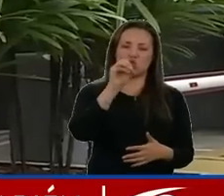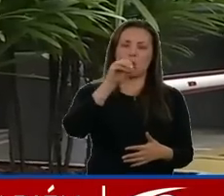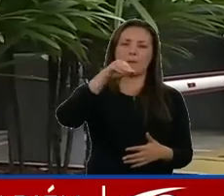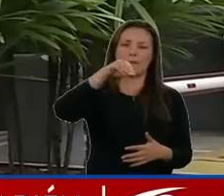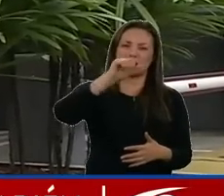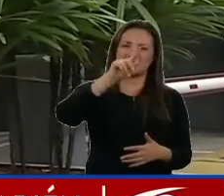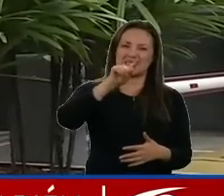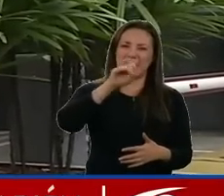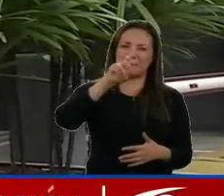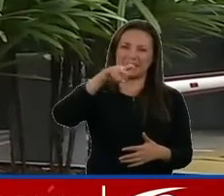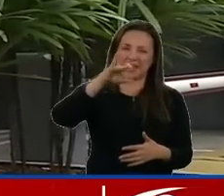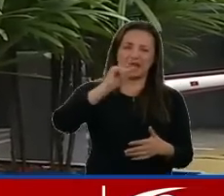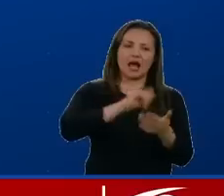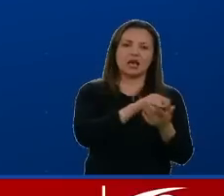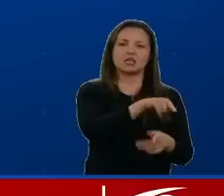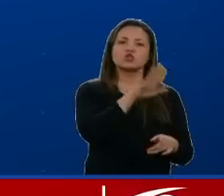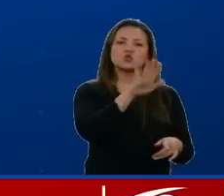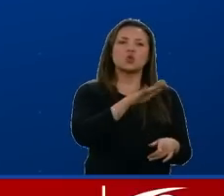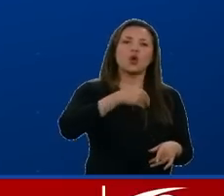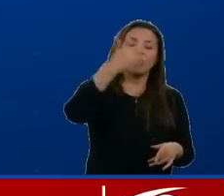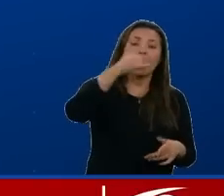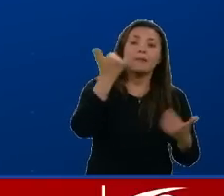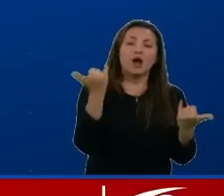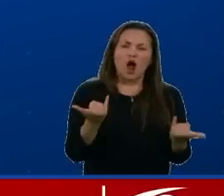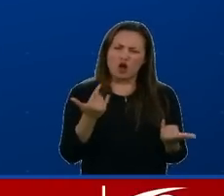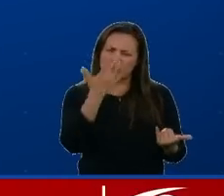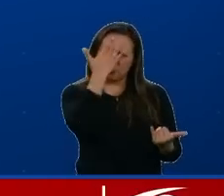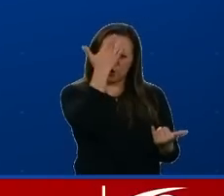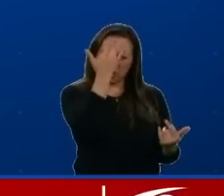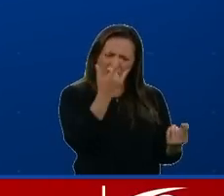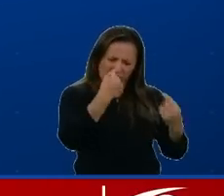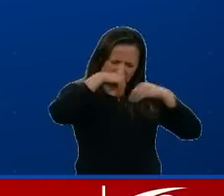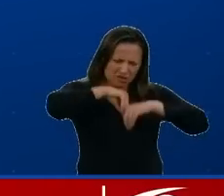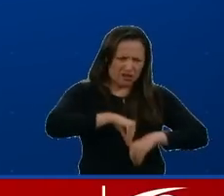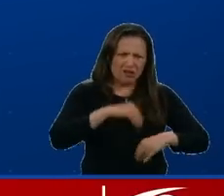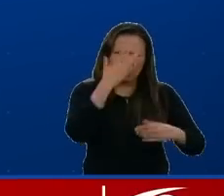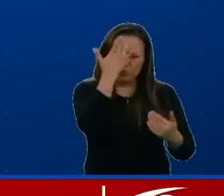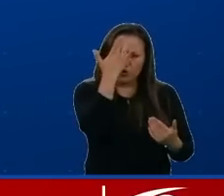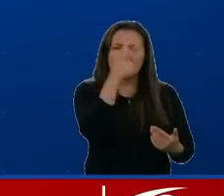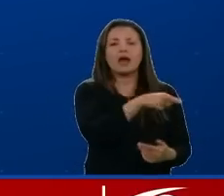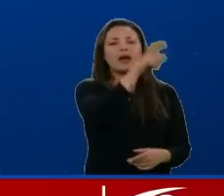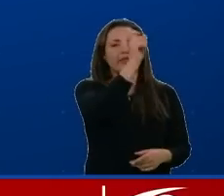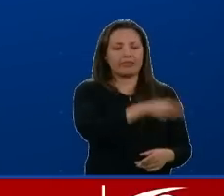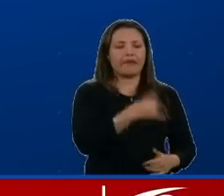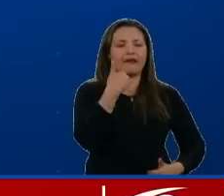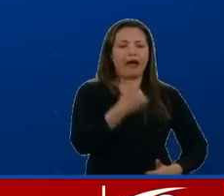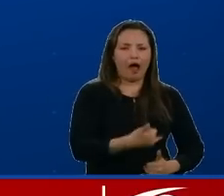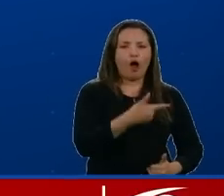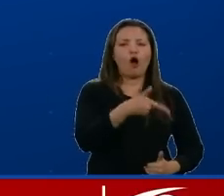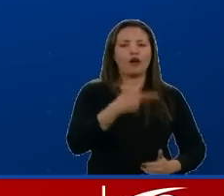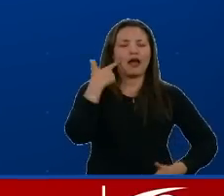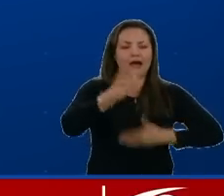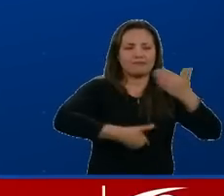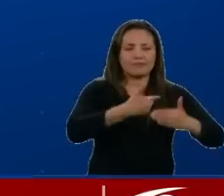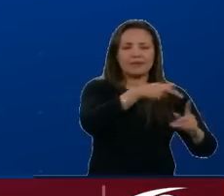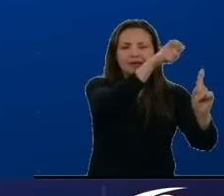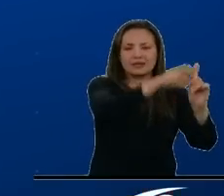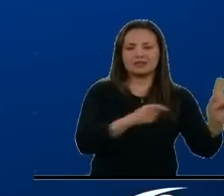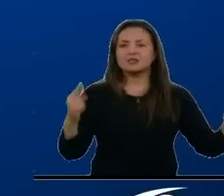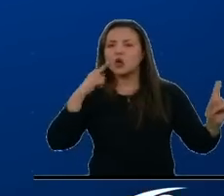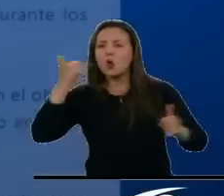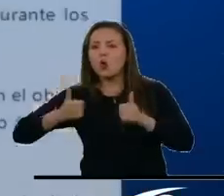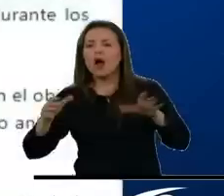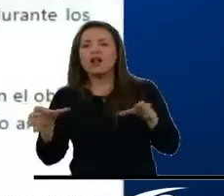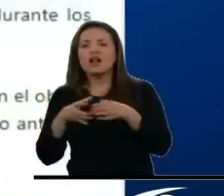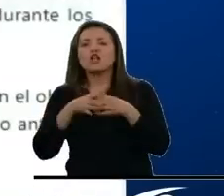ansiedad. Pero mientras las autoridades determinan cómo llegó a su cuerpo, el mandatario tendrá que enfrentarse a las decisiones que tome tanto el comité